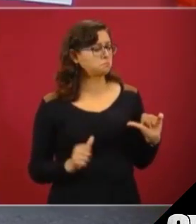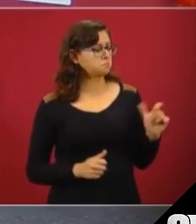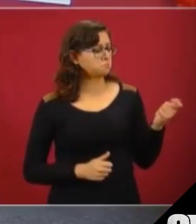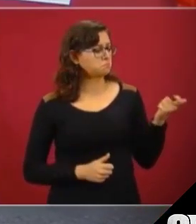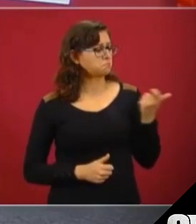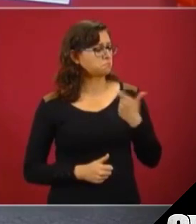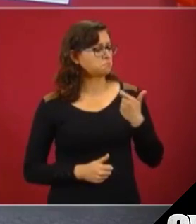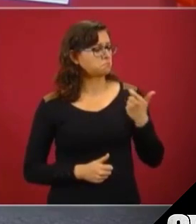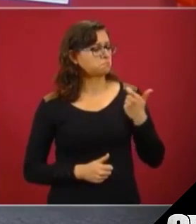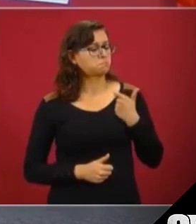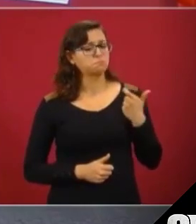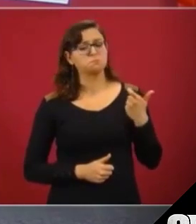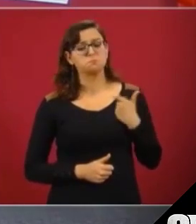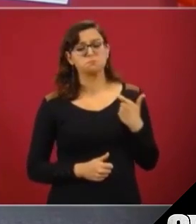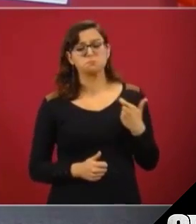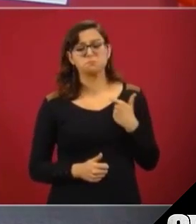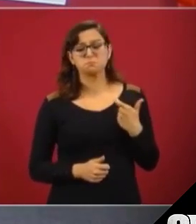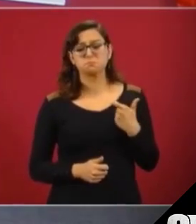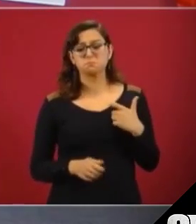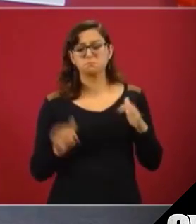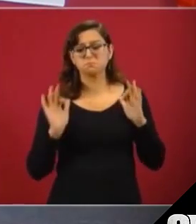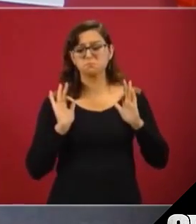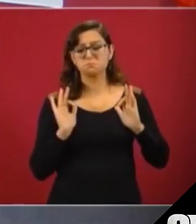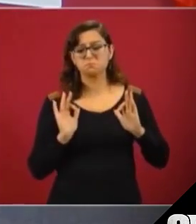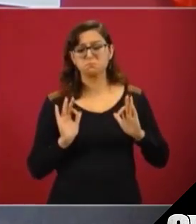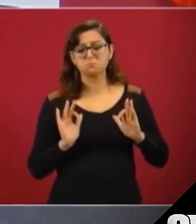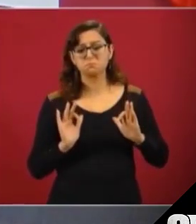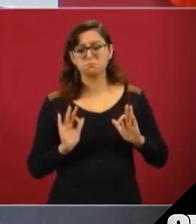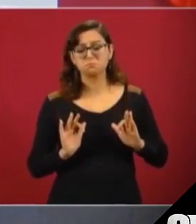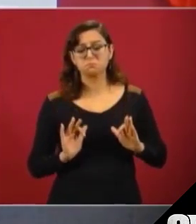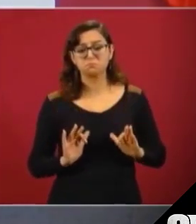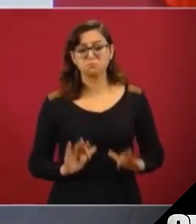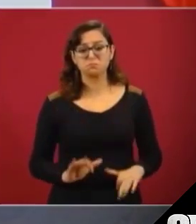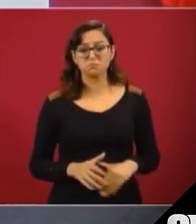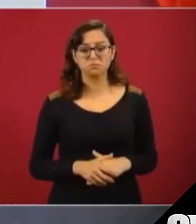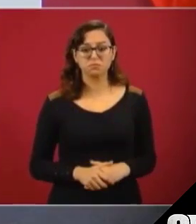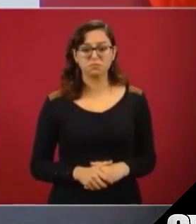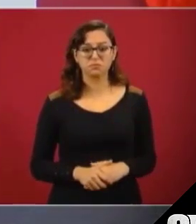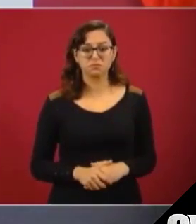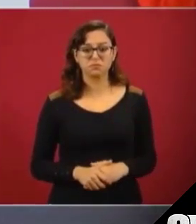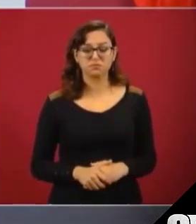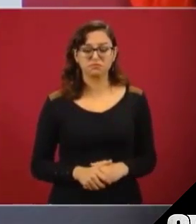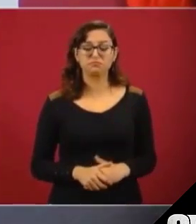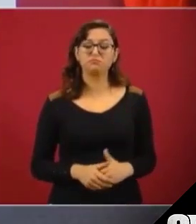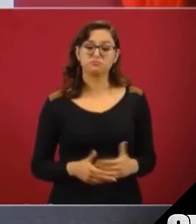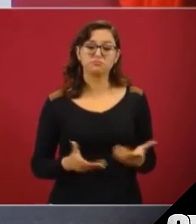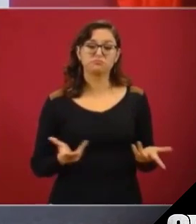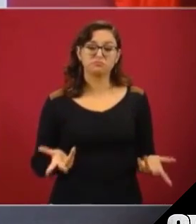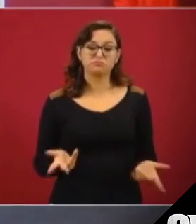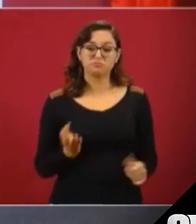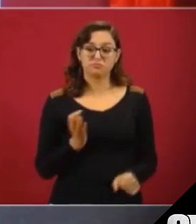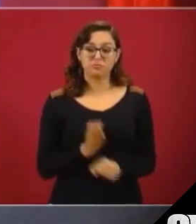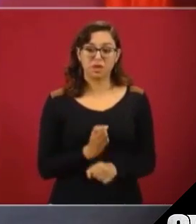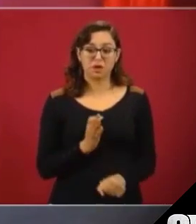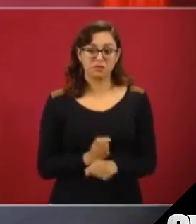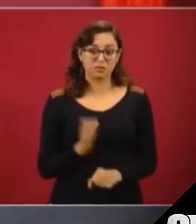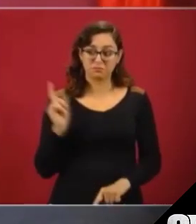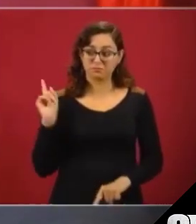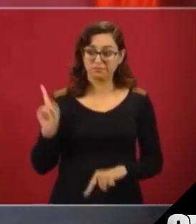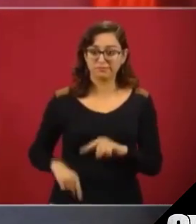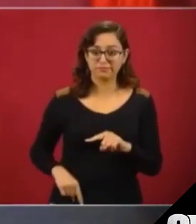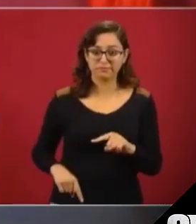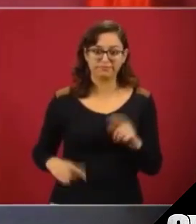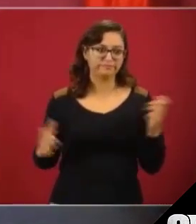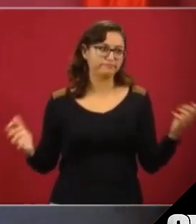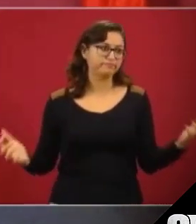pues los hace reaccionar de esta manera.